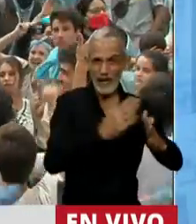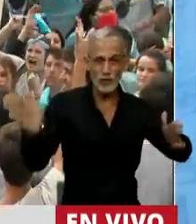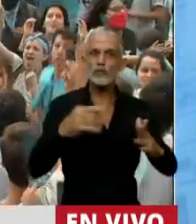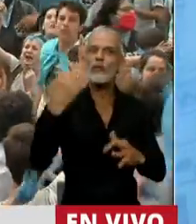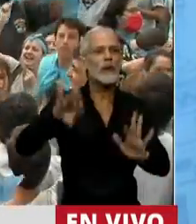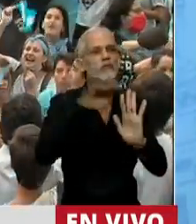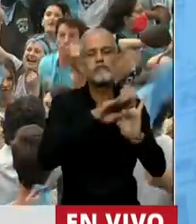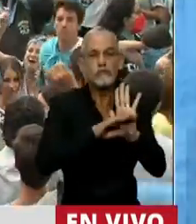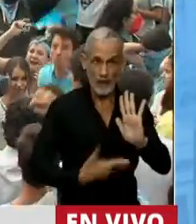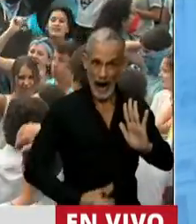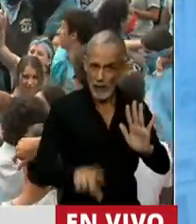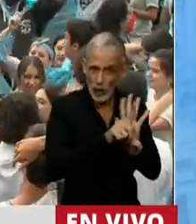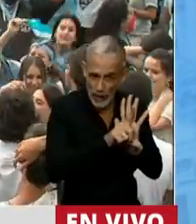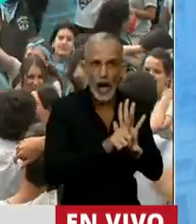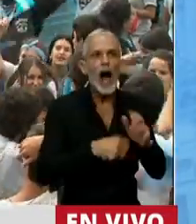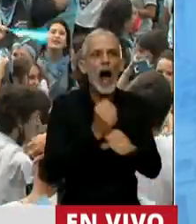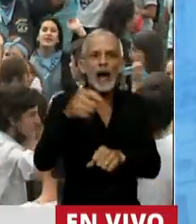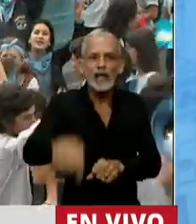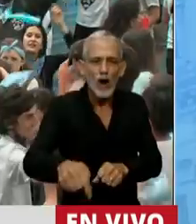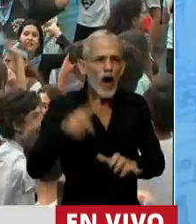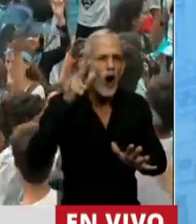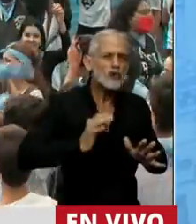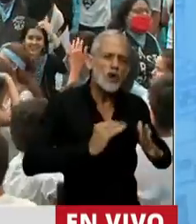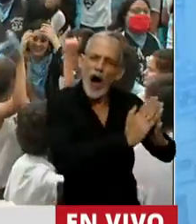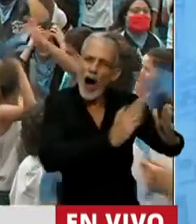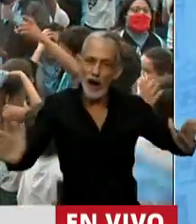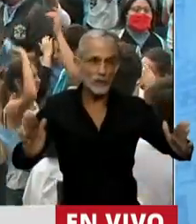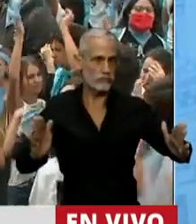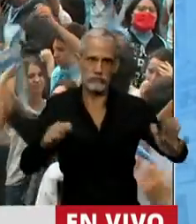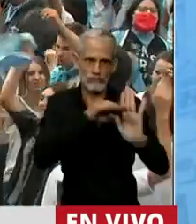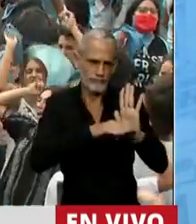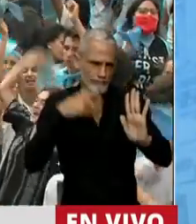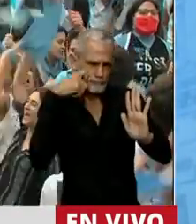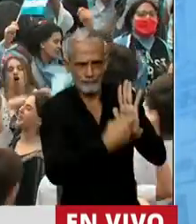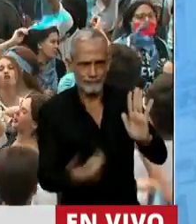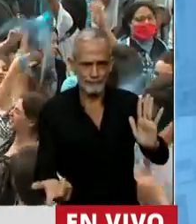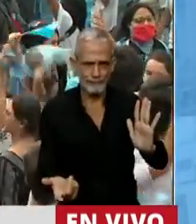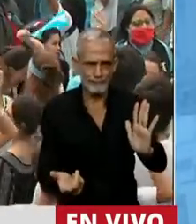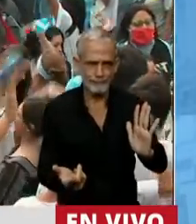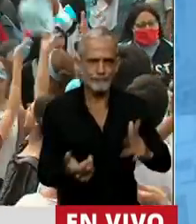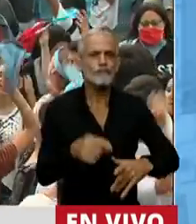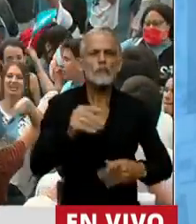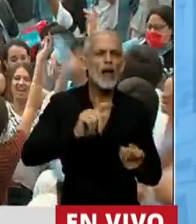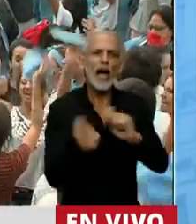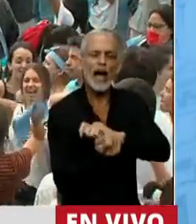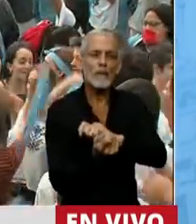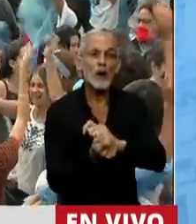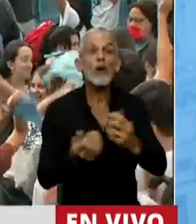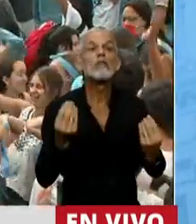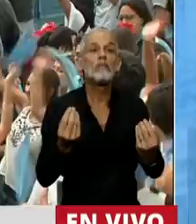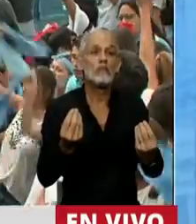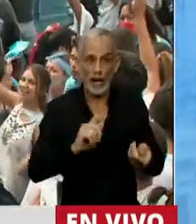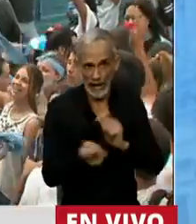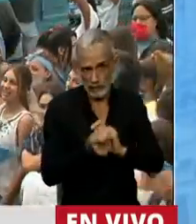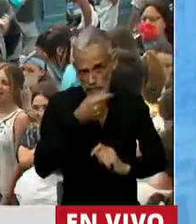protocolos de aborto legal, aún hoy, ocho años después, no los han adoptado. Preguntan qué cambió, pues bien,